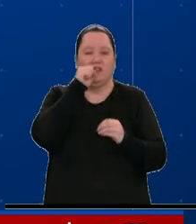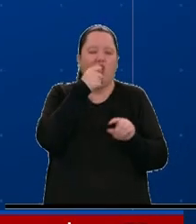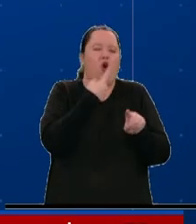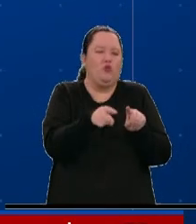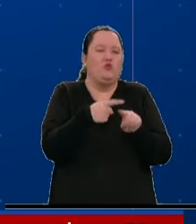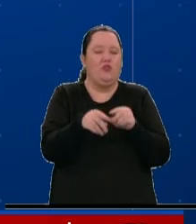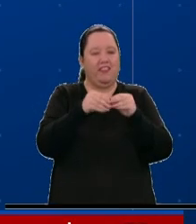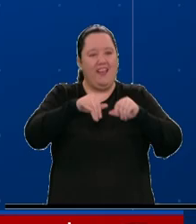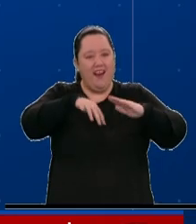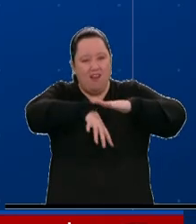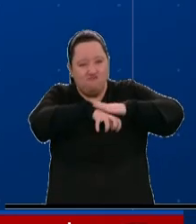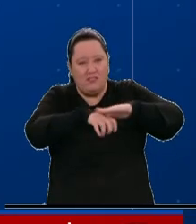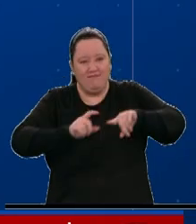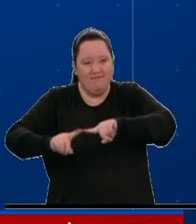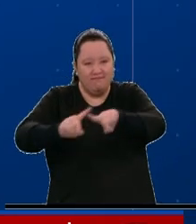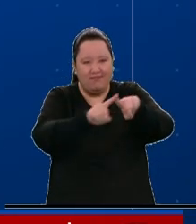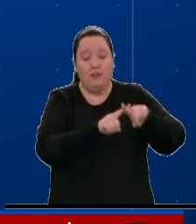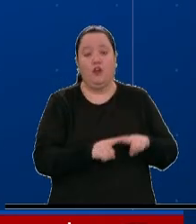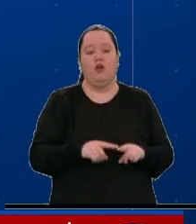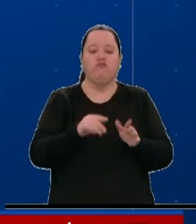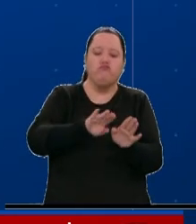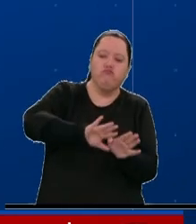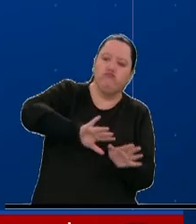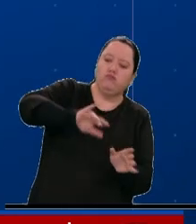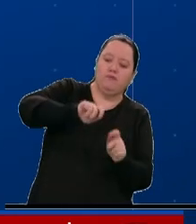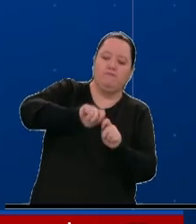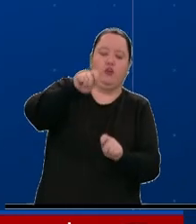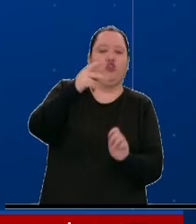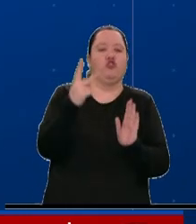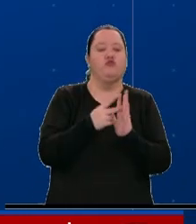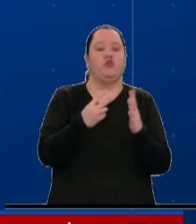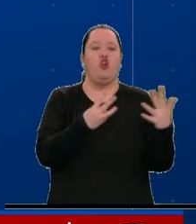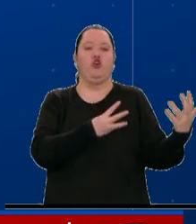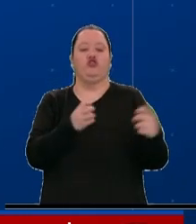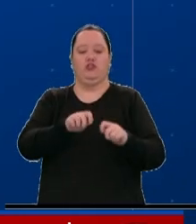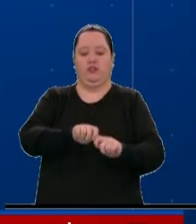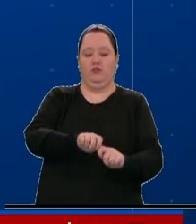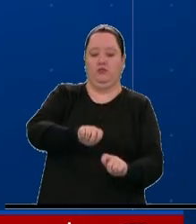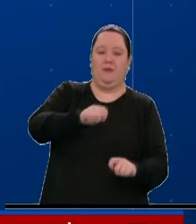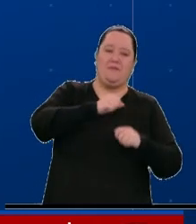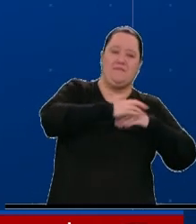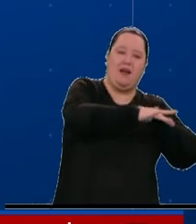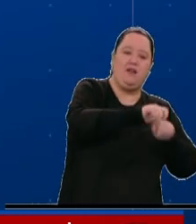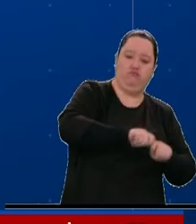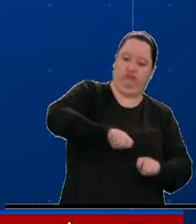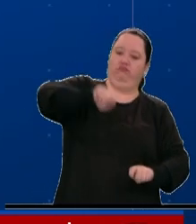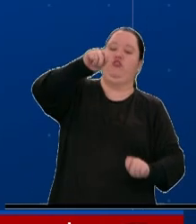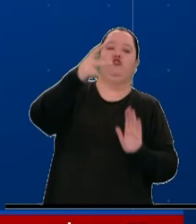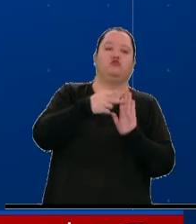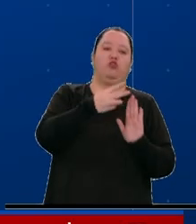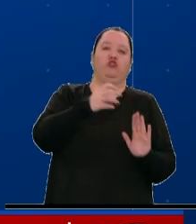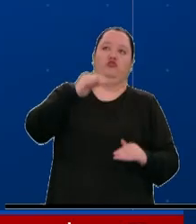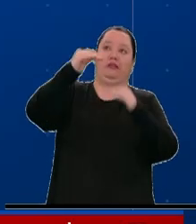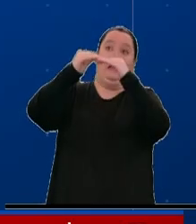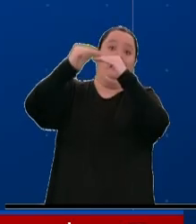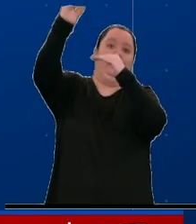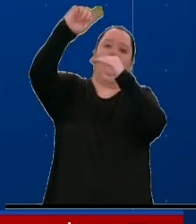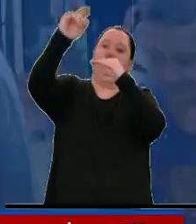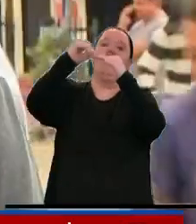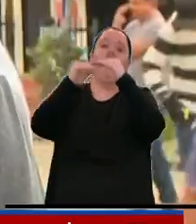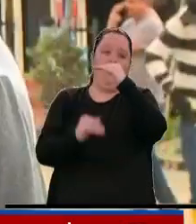otros tubérculos después de los 2.800 metros sobre el nivel del mar. Por ello hacen una petición.